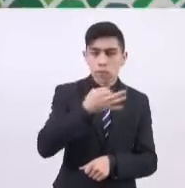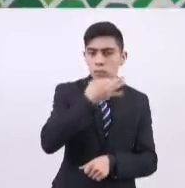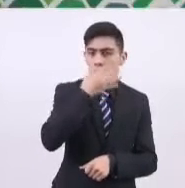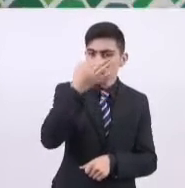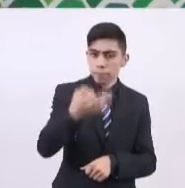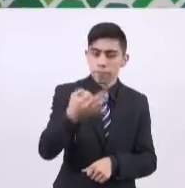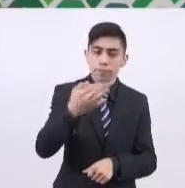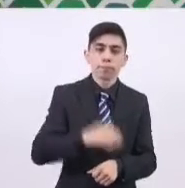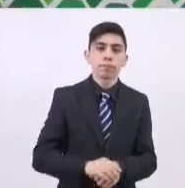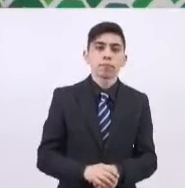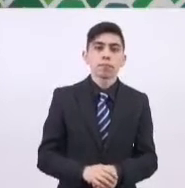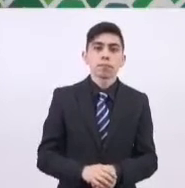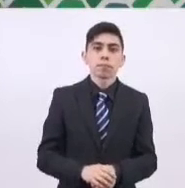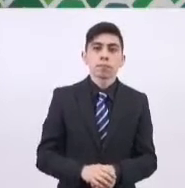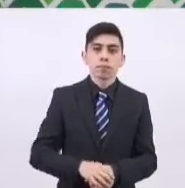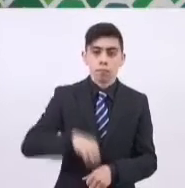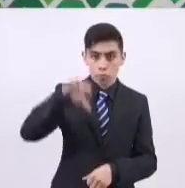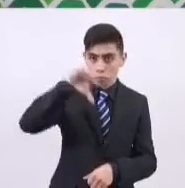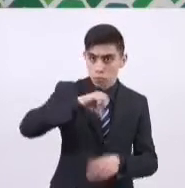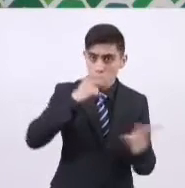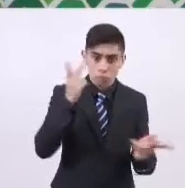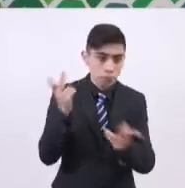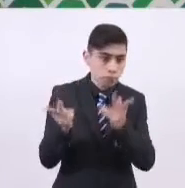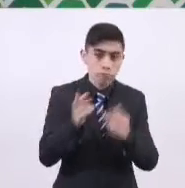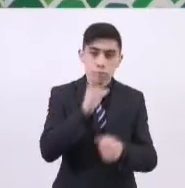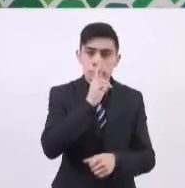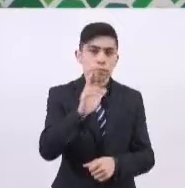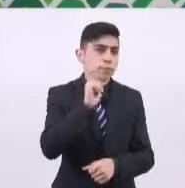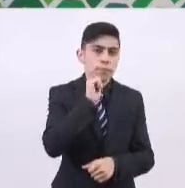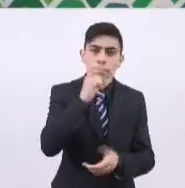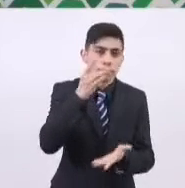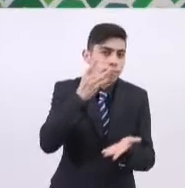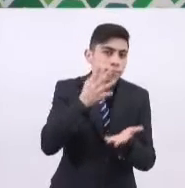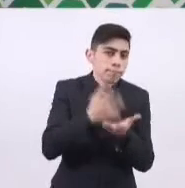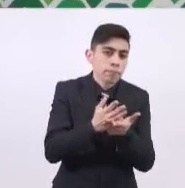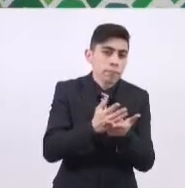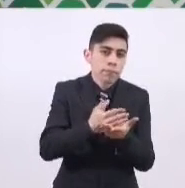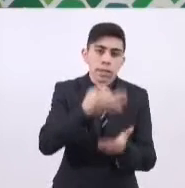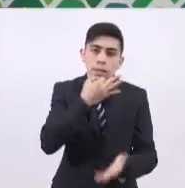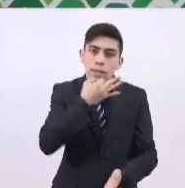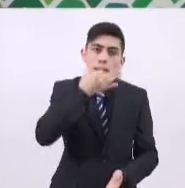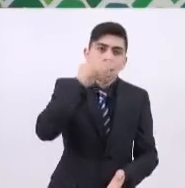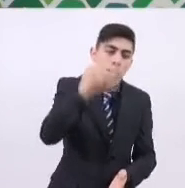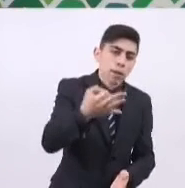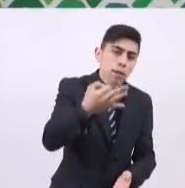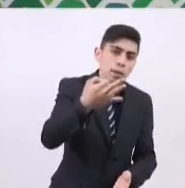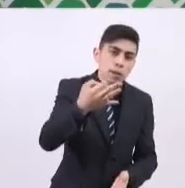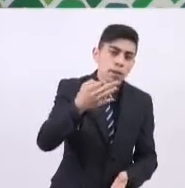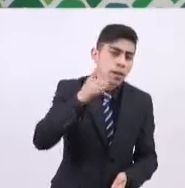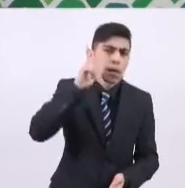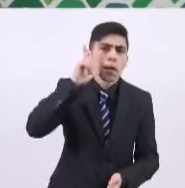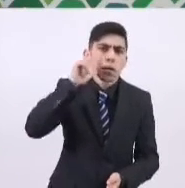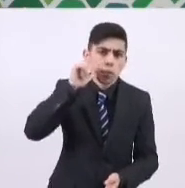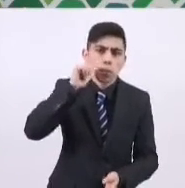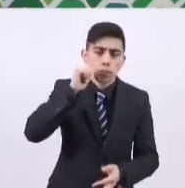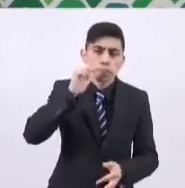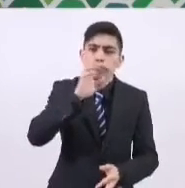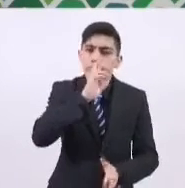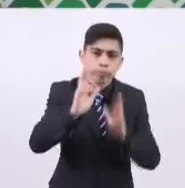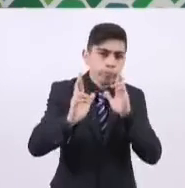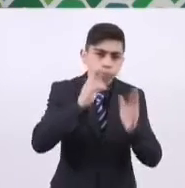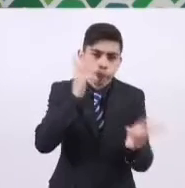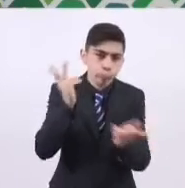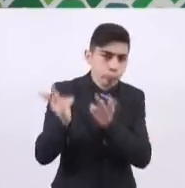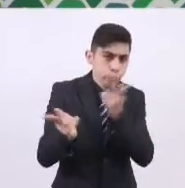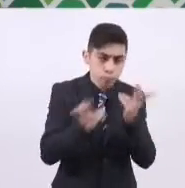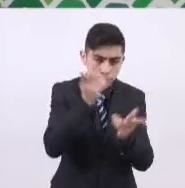el día de hoy no habrá preguntas ni respuestas, solamente el mensaje de Guillermo y con gusto pues ya el día de mañana contestaremos preguntas